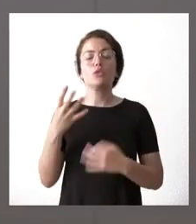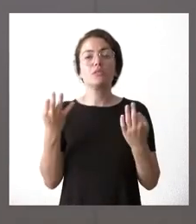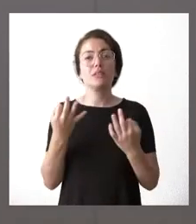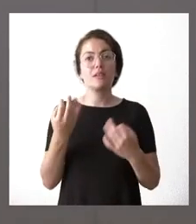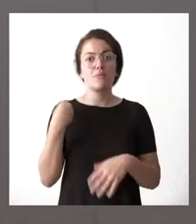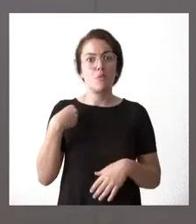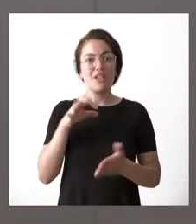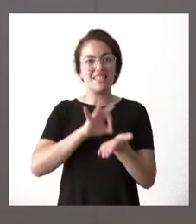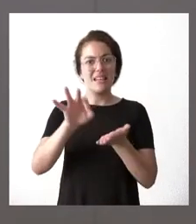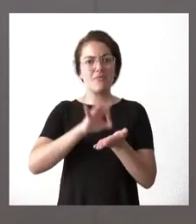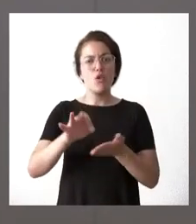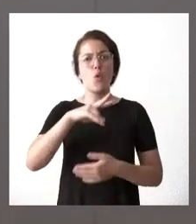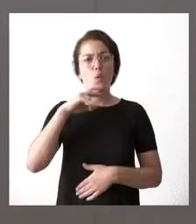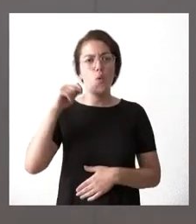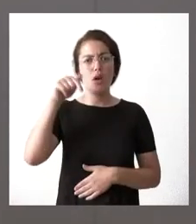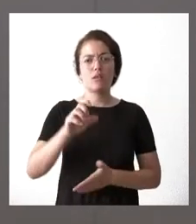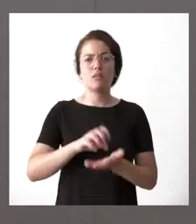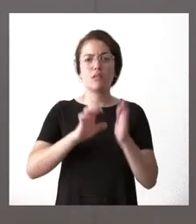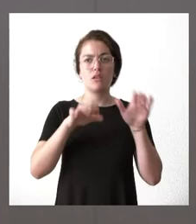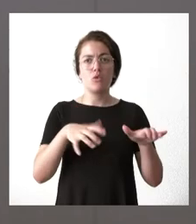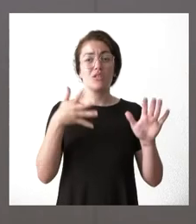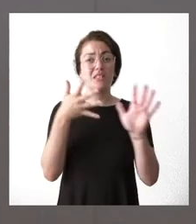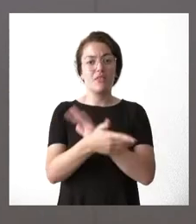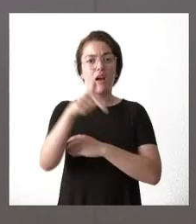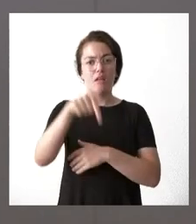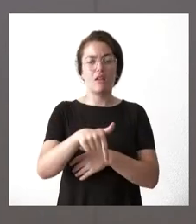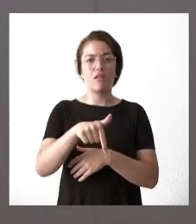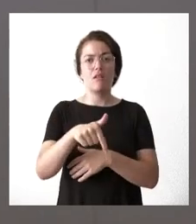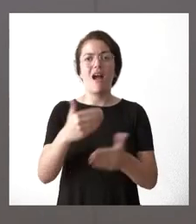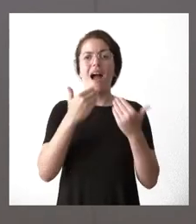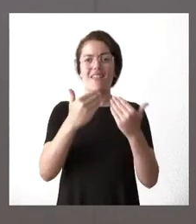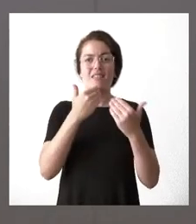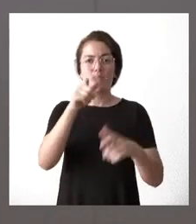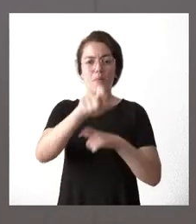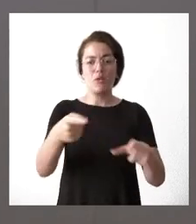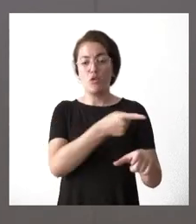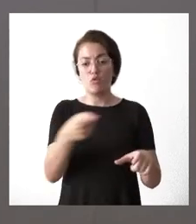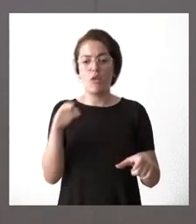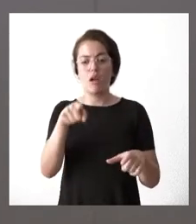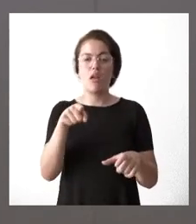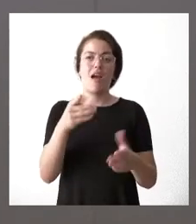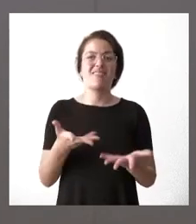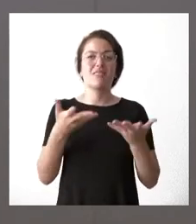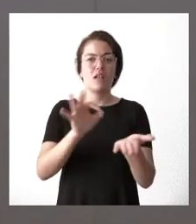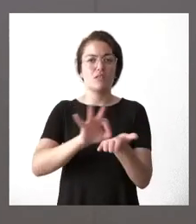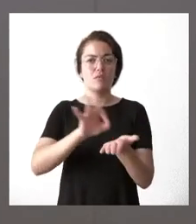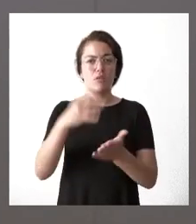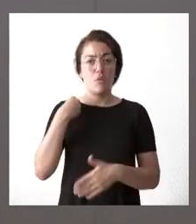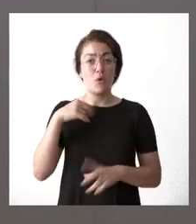el contexto de Castilla y León y por tanto desde aquí hay que agradecer a todas las personas que prestan servicio en esta materia. Aquellas que lo hacen